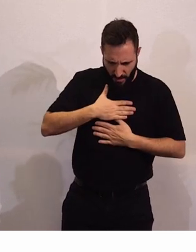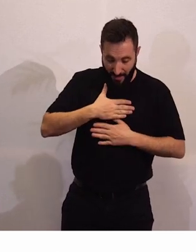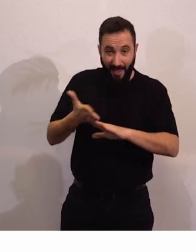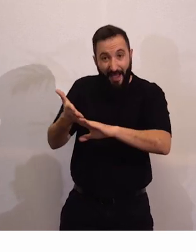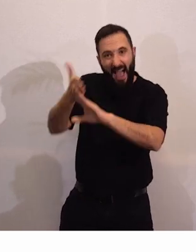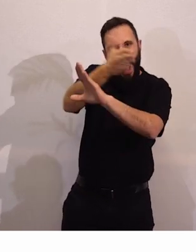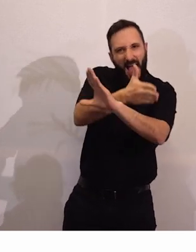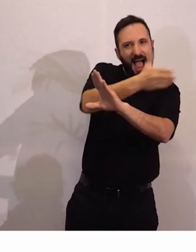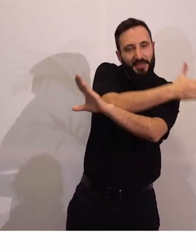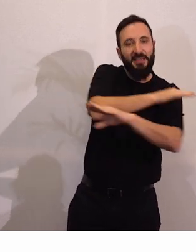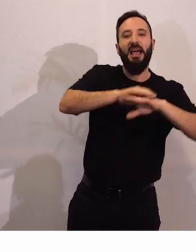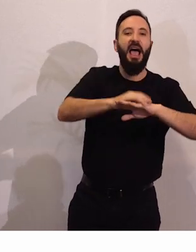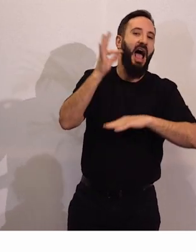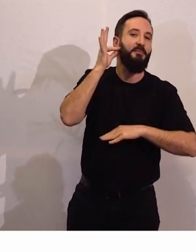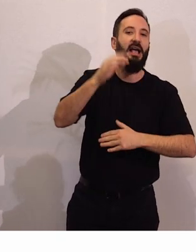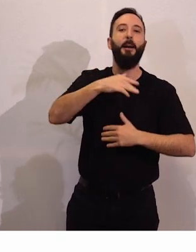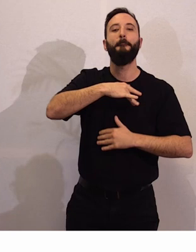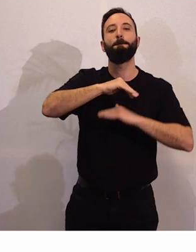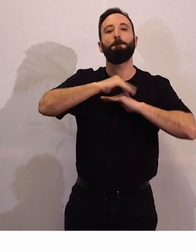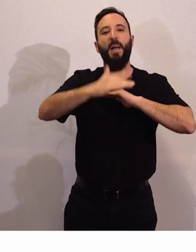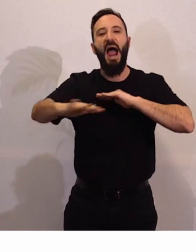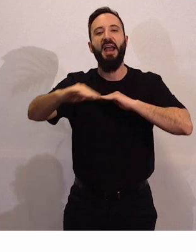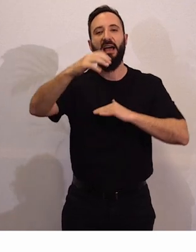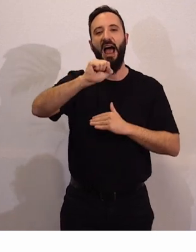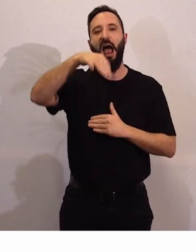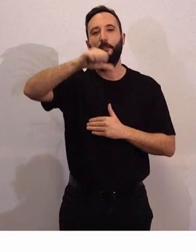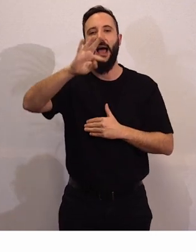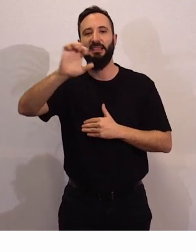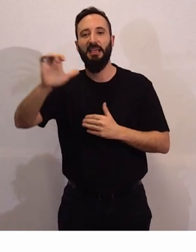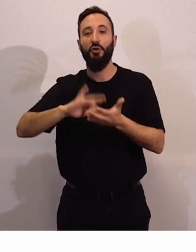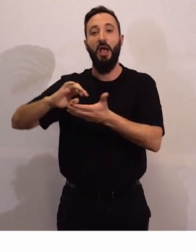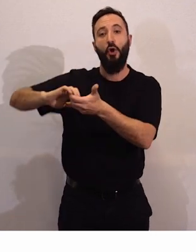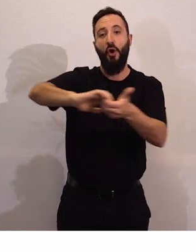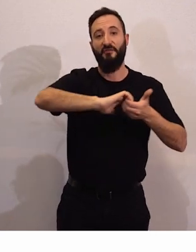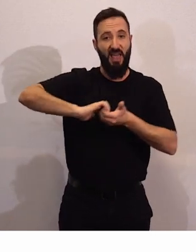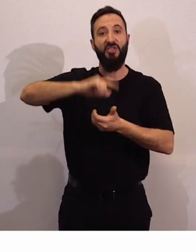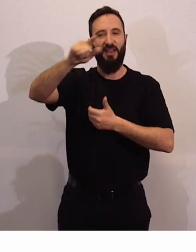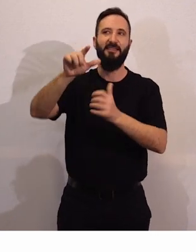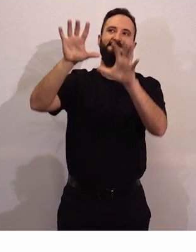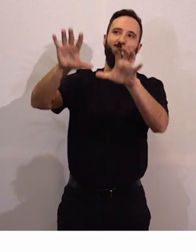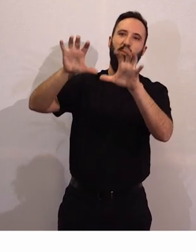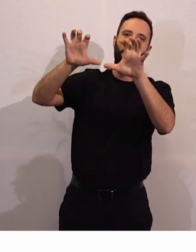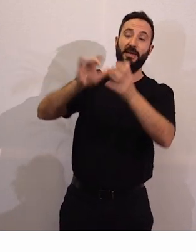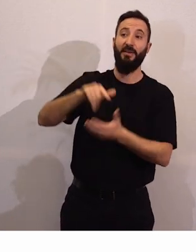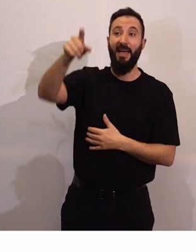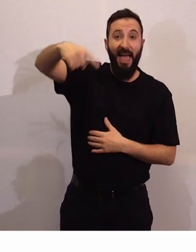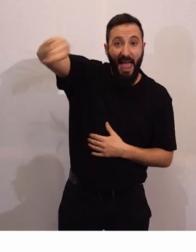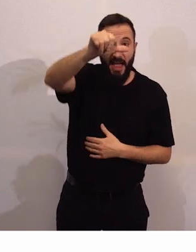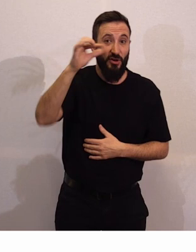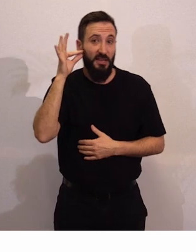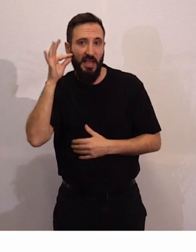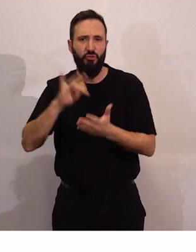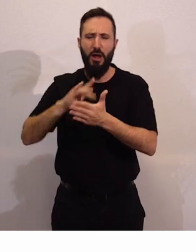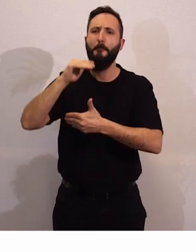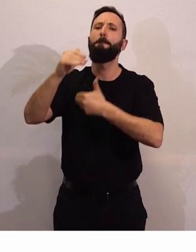aprendí junto a mi amiga Maramate en la Confederación Estatal de Personas Sordaz. Ellas y ellos hicieron un